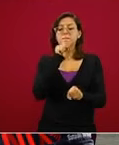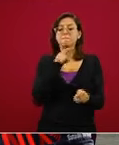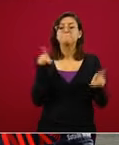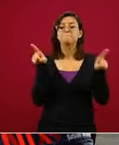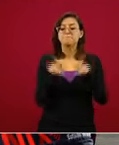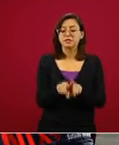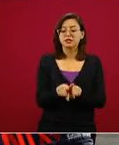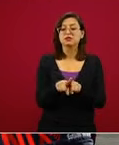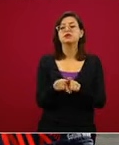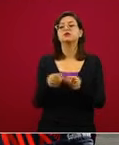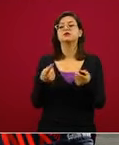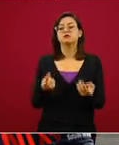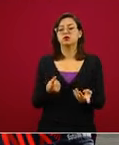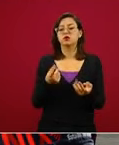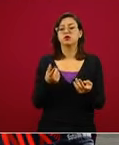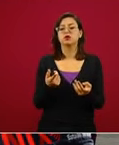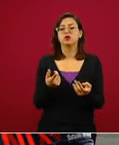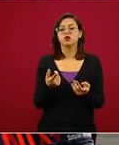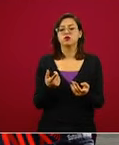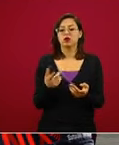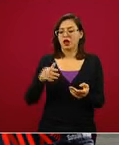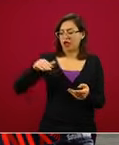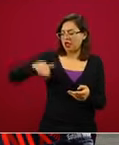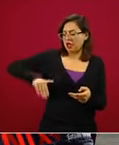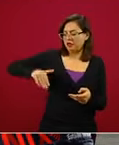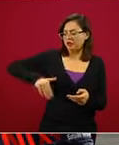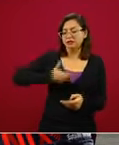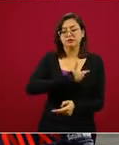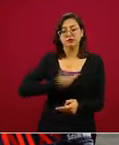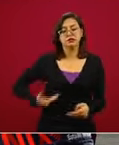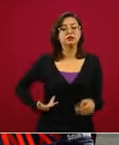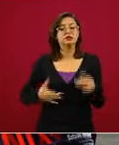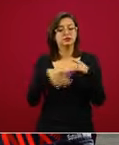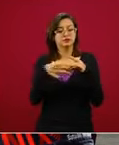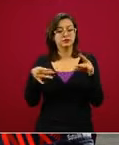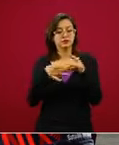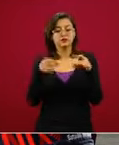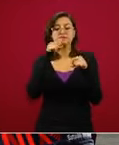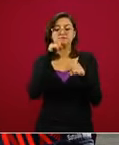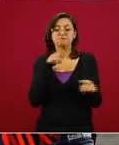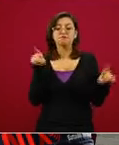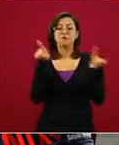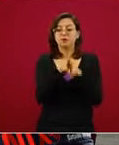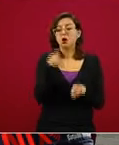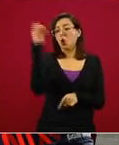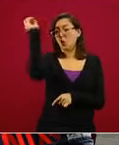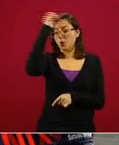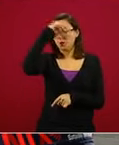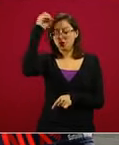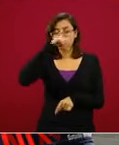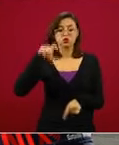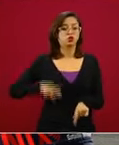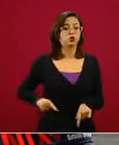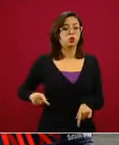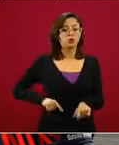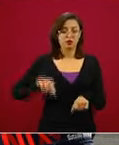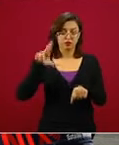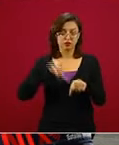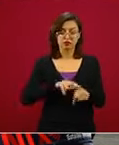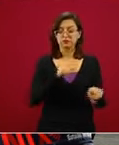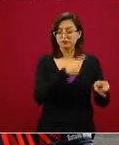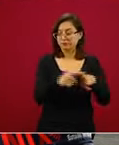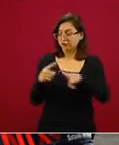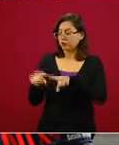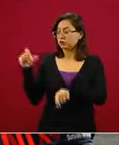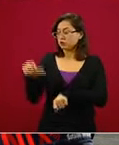escucharemos, ya lo mencionó atinadamente el presidente, el sentir de los gobernadores que nos